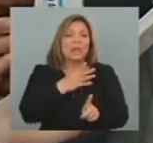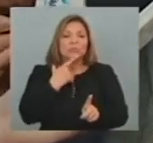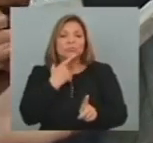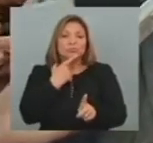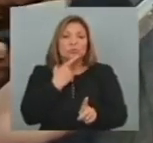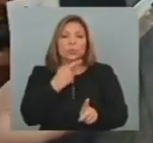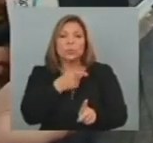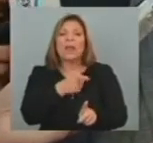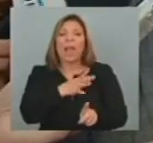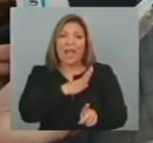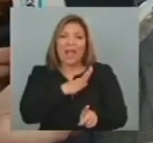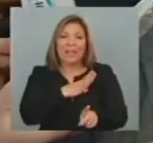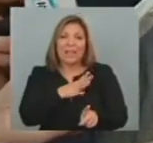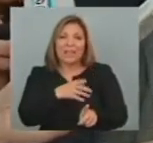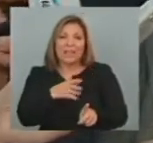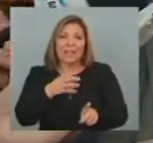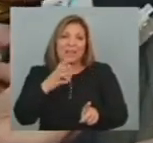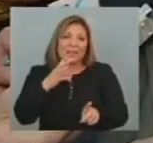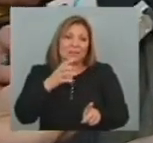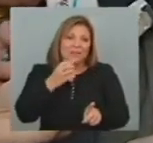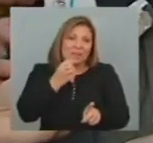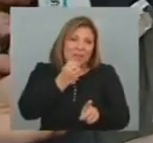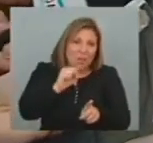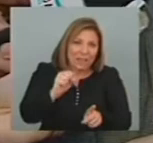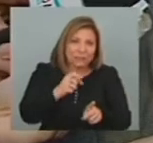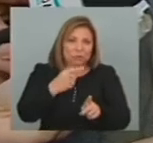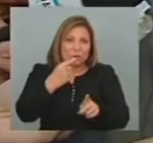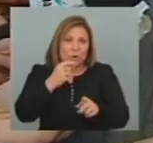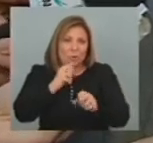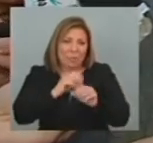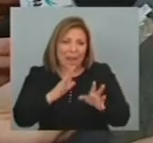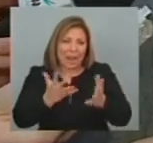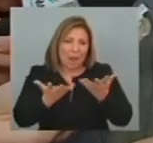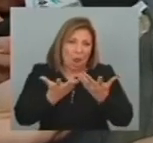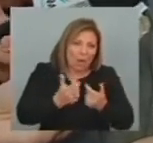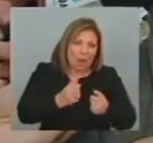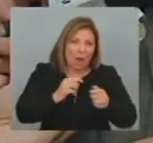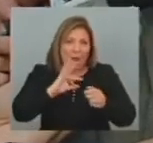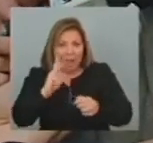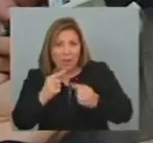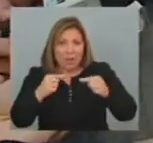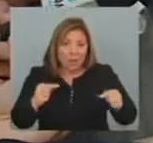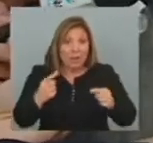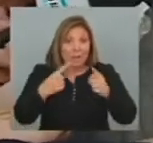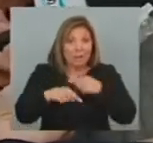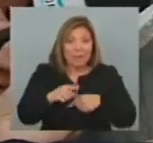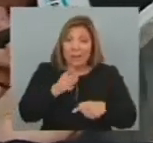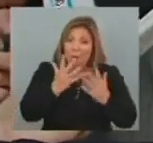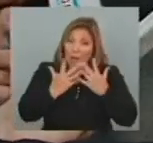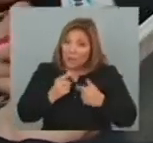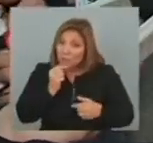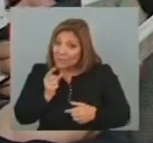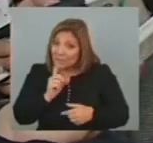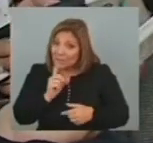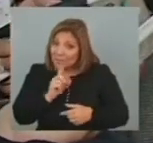delito Que tiene Que organizar eso No de la policía Sino de la